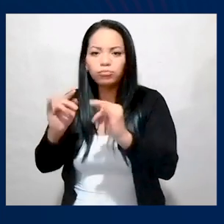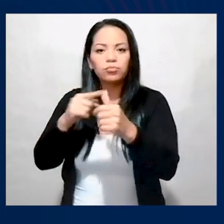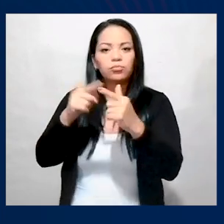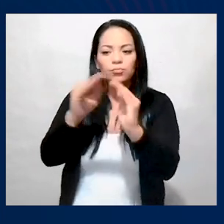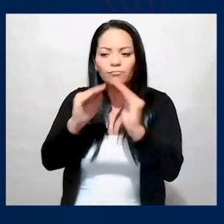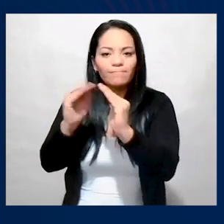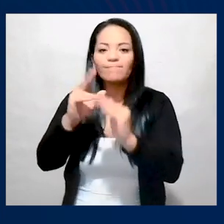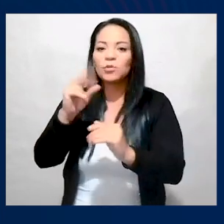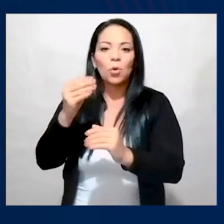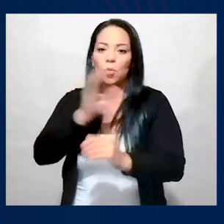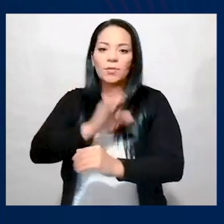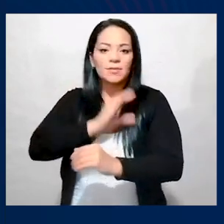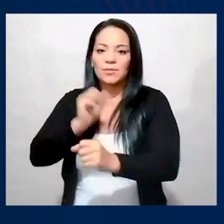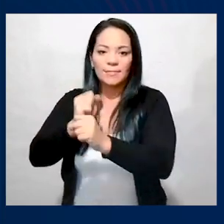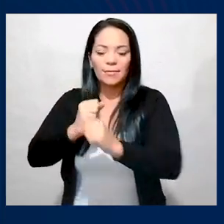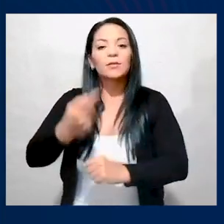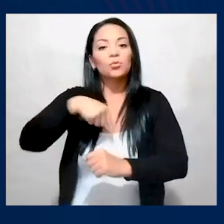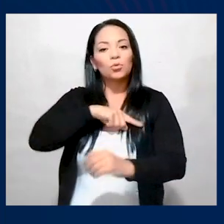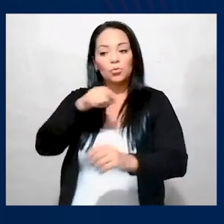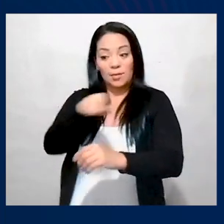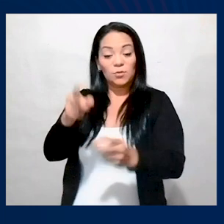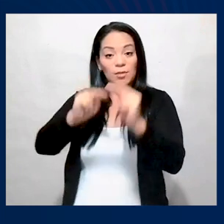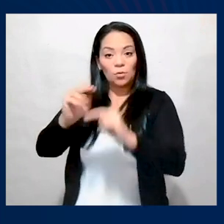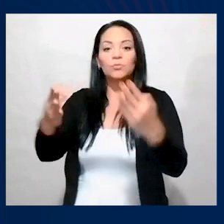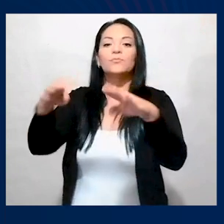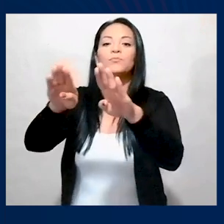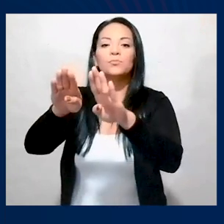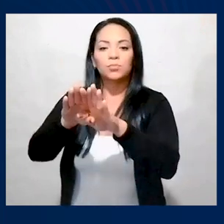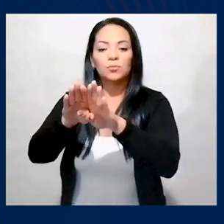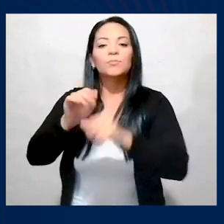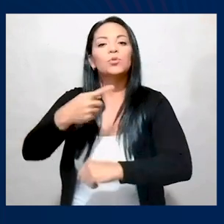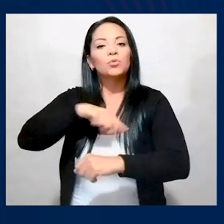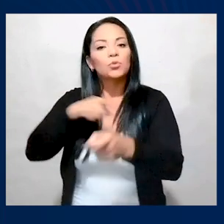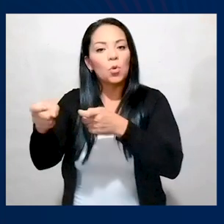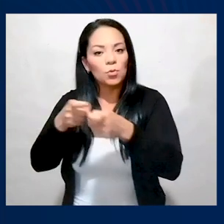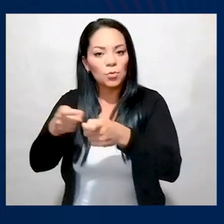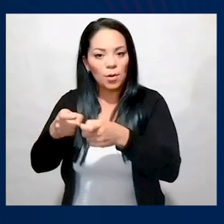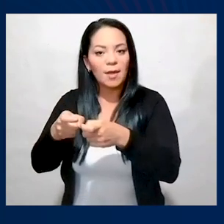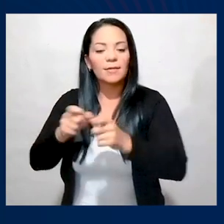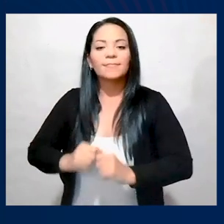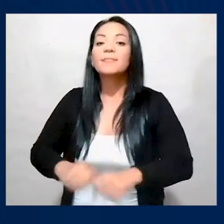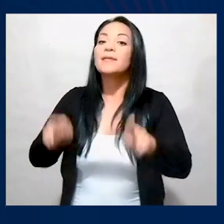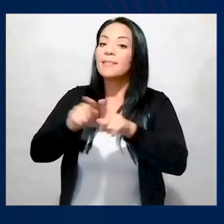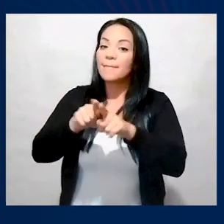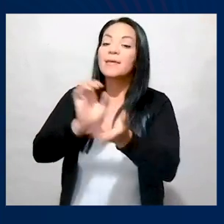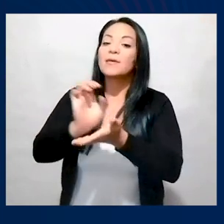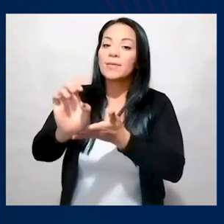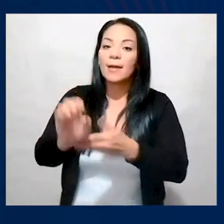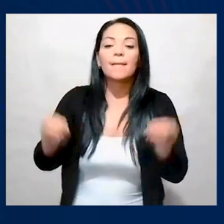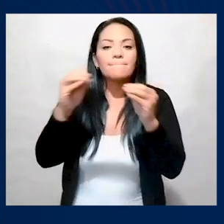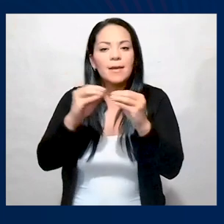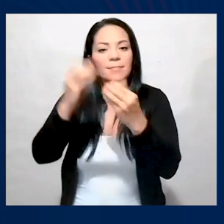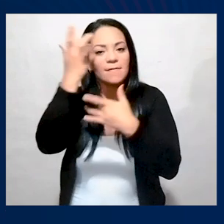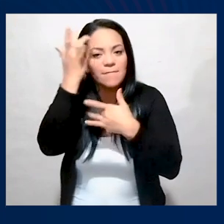propicias para el funcionamiento. Los hemos clausurado y no solo nos ha permitido controlar la actividad, sino que se han podido